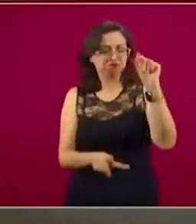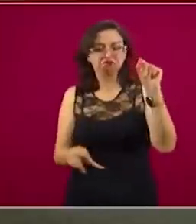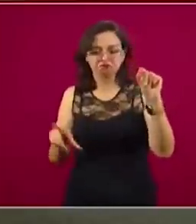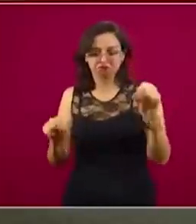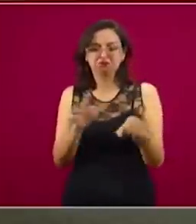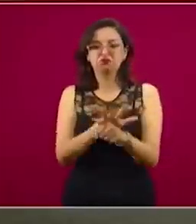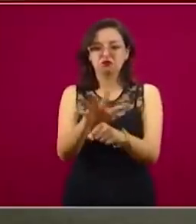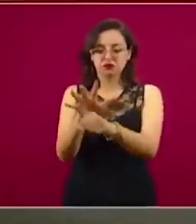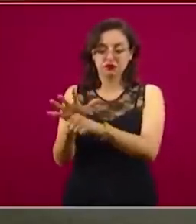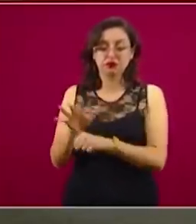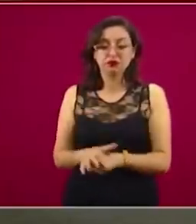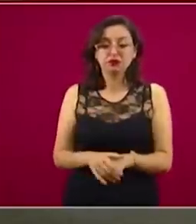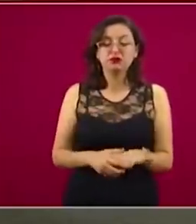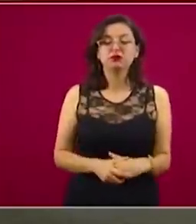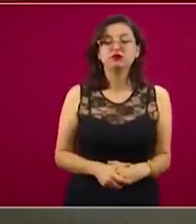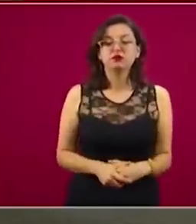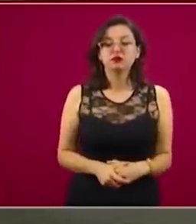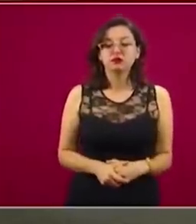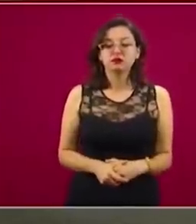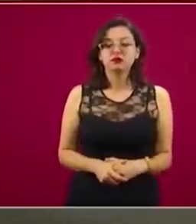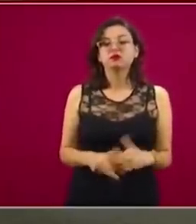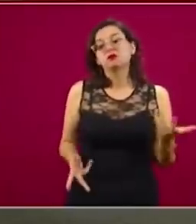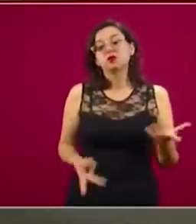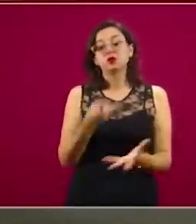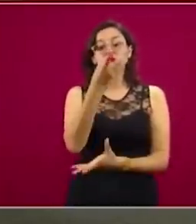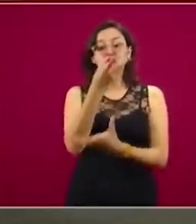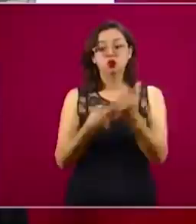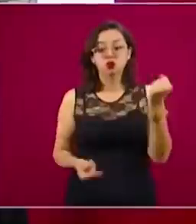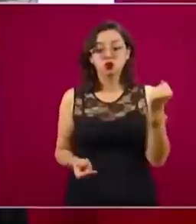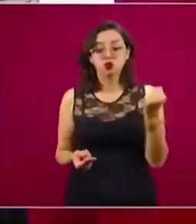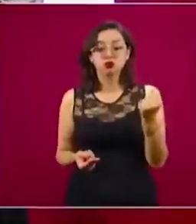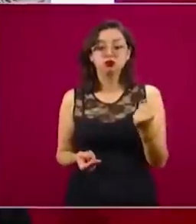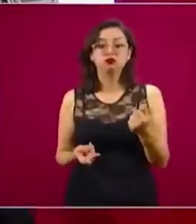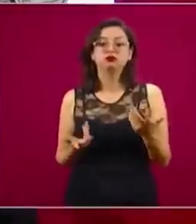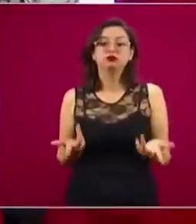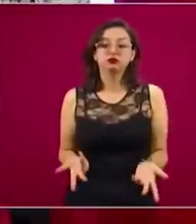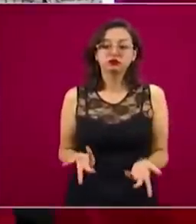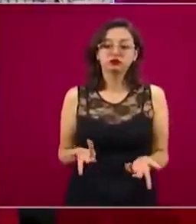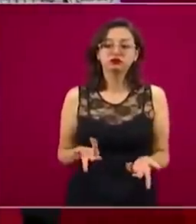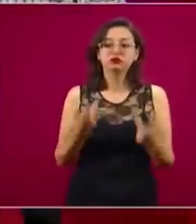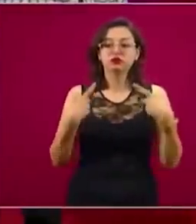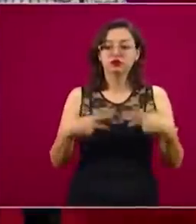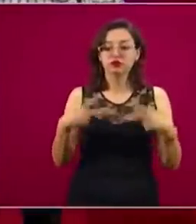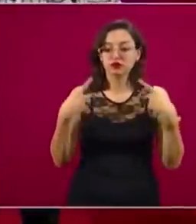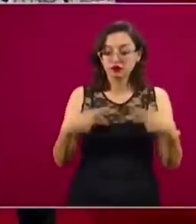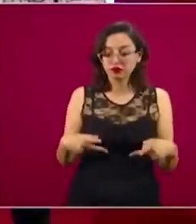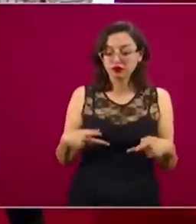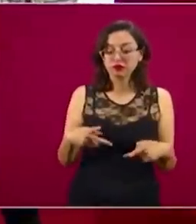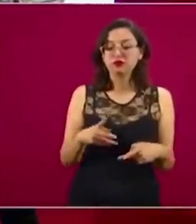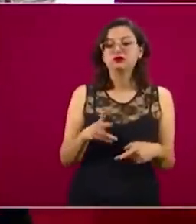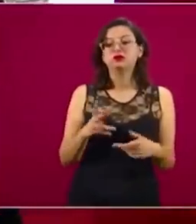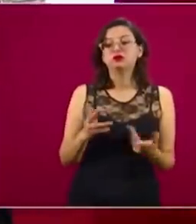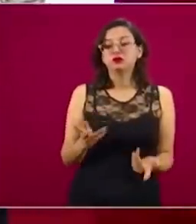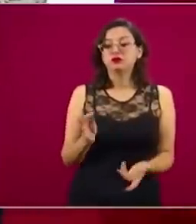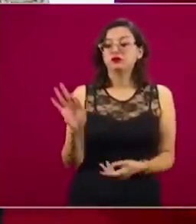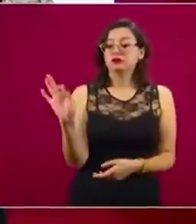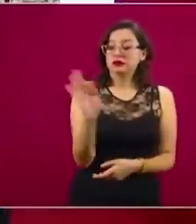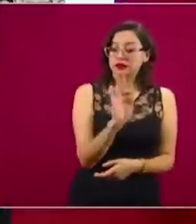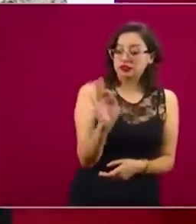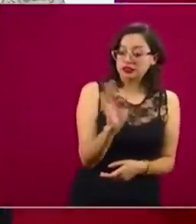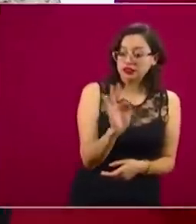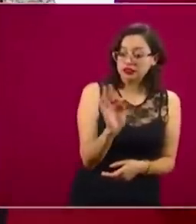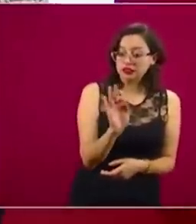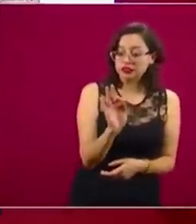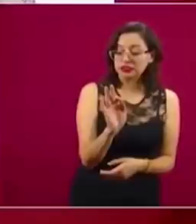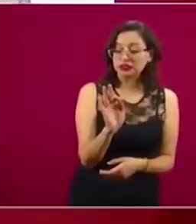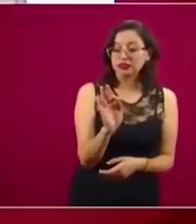Lo que nos da ahí es esta carga mixta de casos y portadores. Esto es importante porque no toda persona que